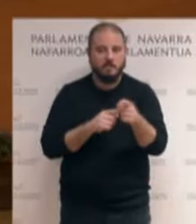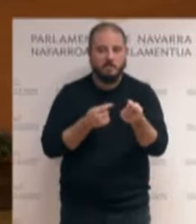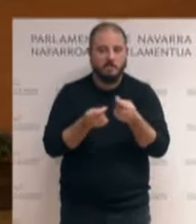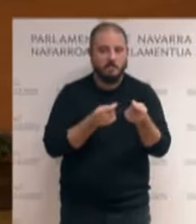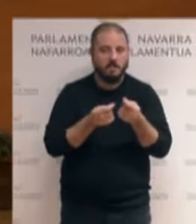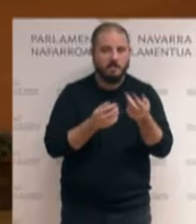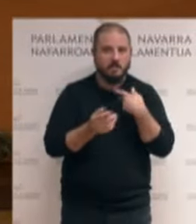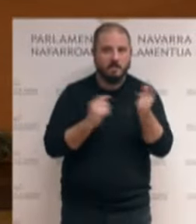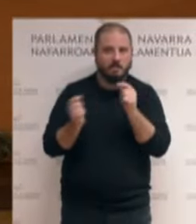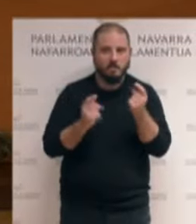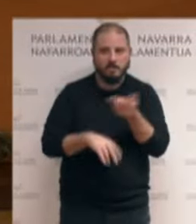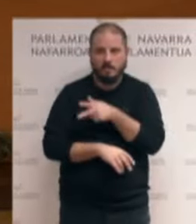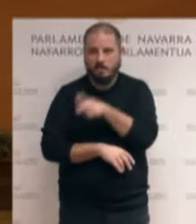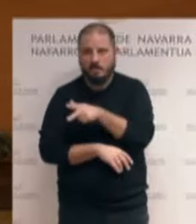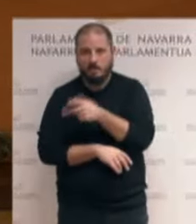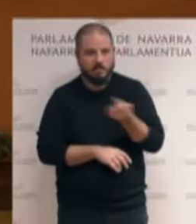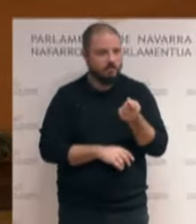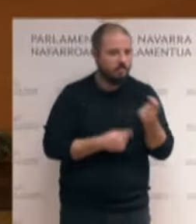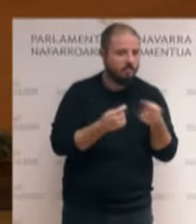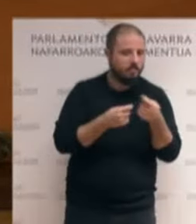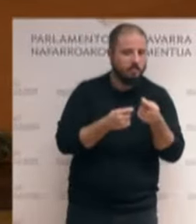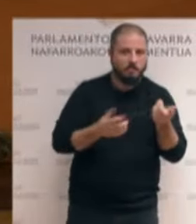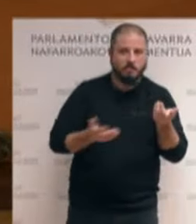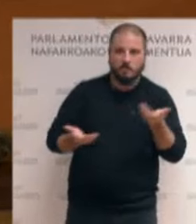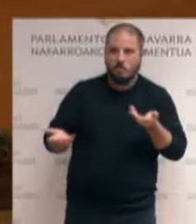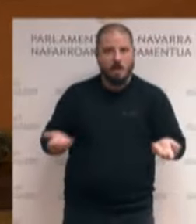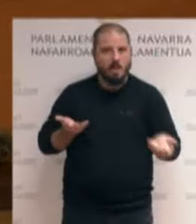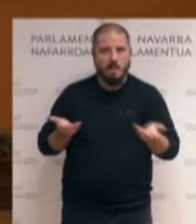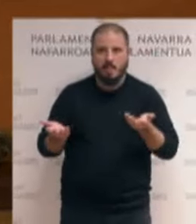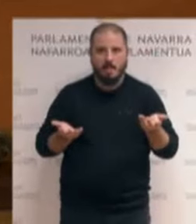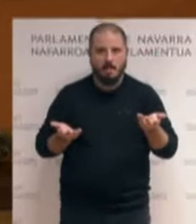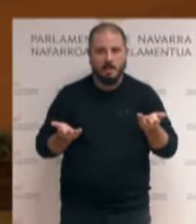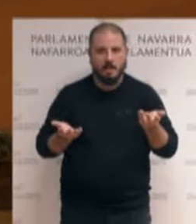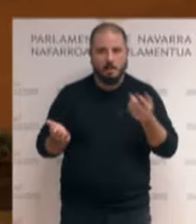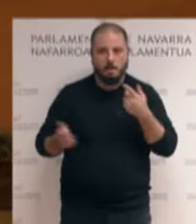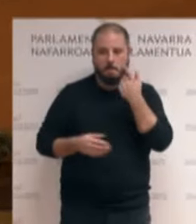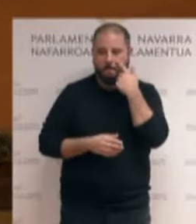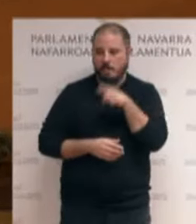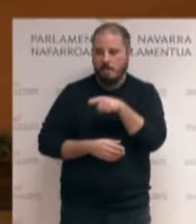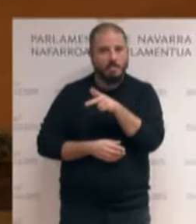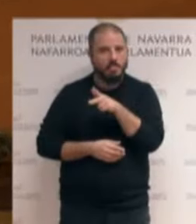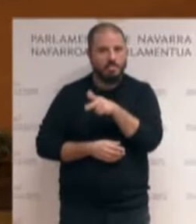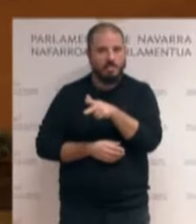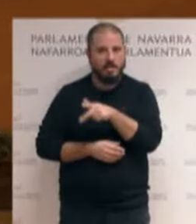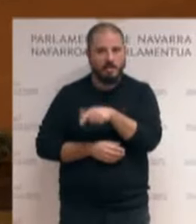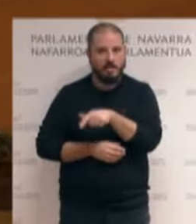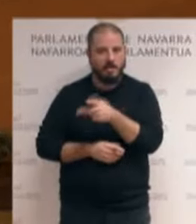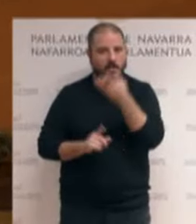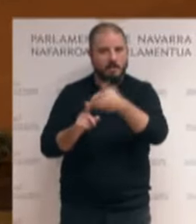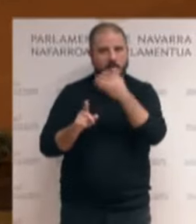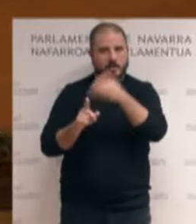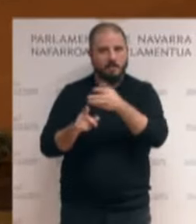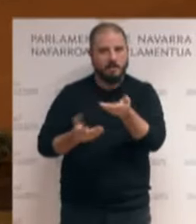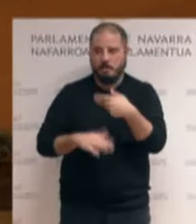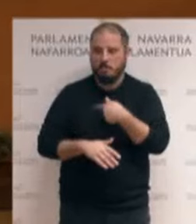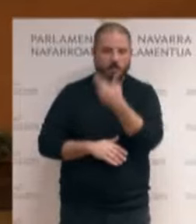mercantzia bat den. Eta eskubidea baldin bada, esku hartu beharra dugu. Zingara geratu deus egin gabe. Guk ez